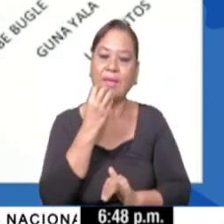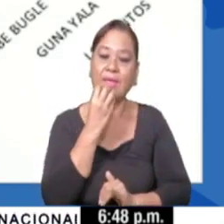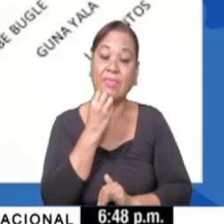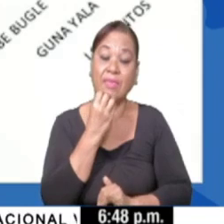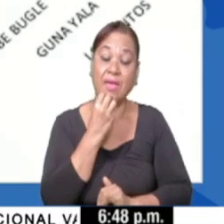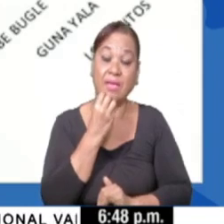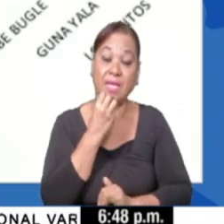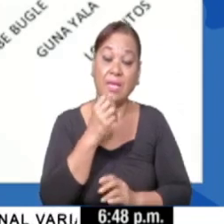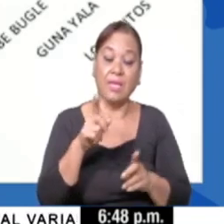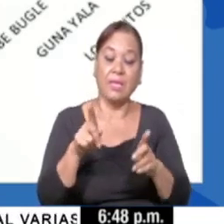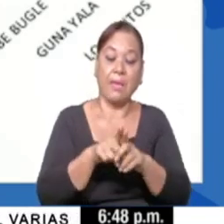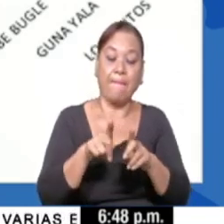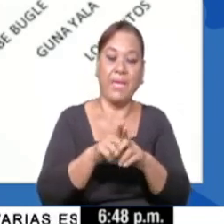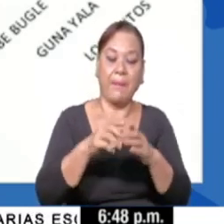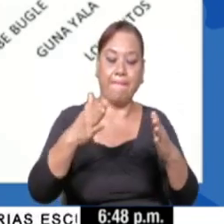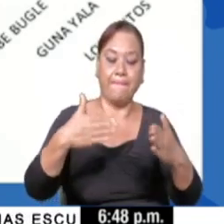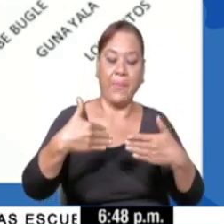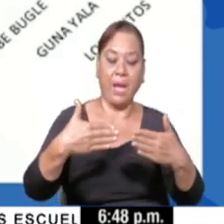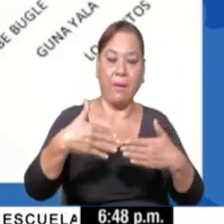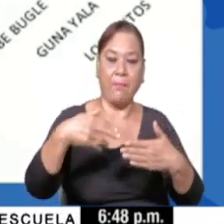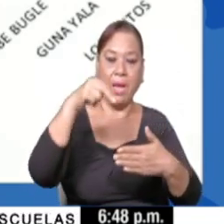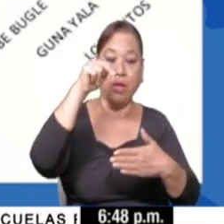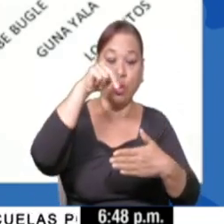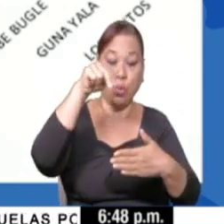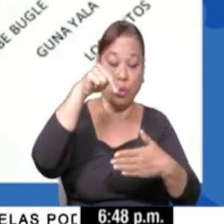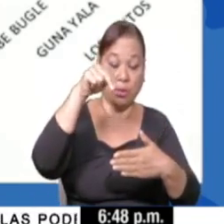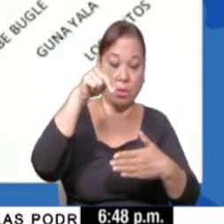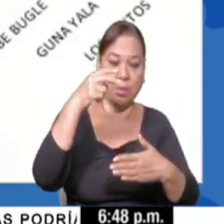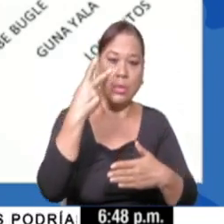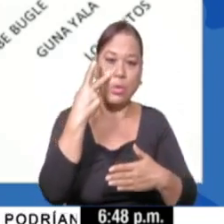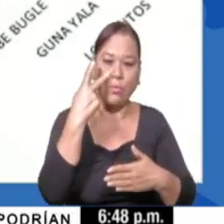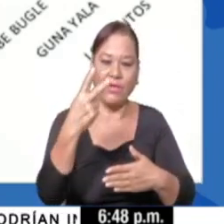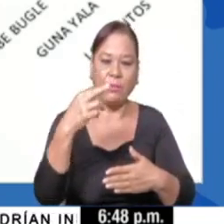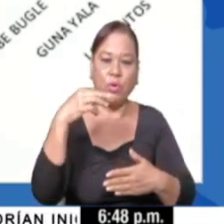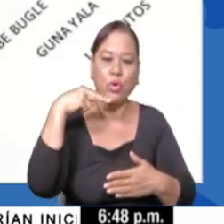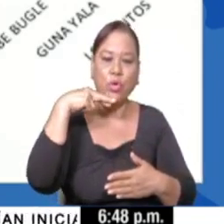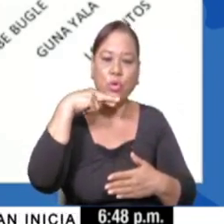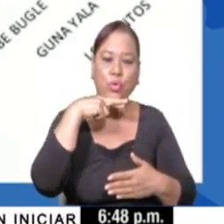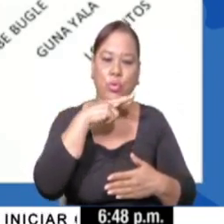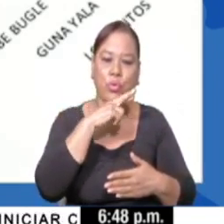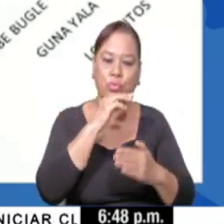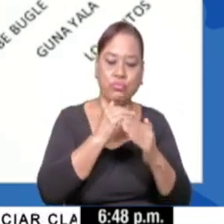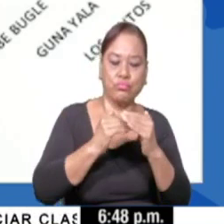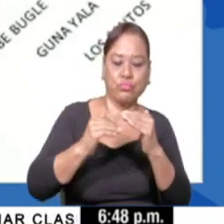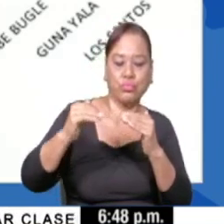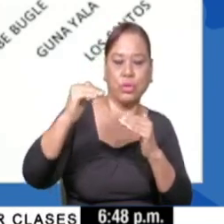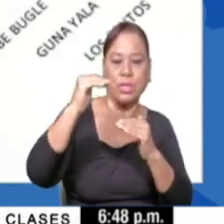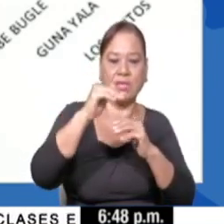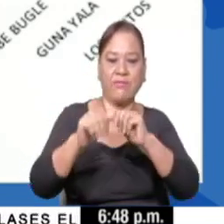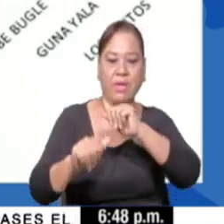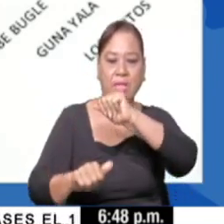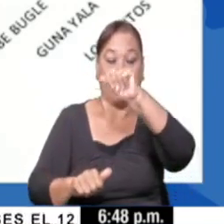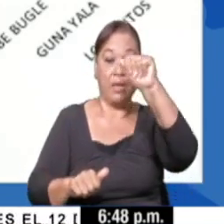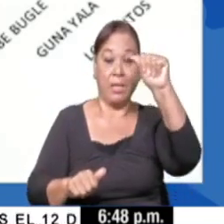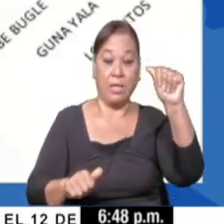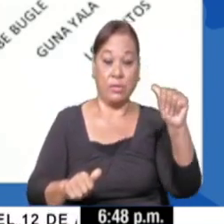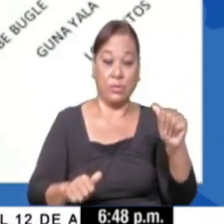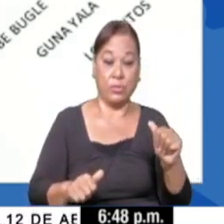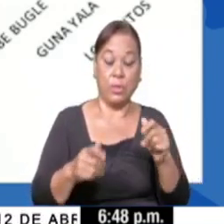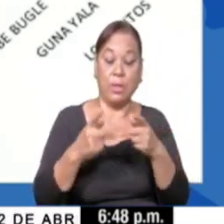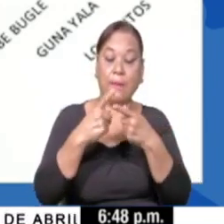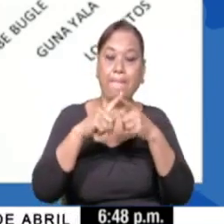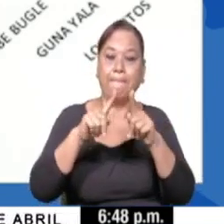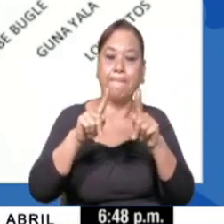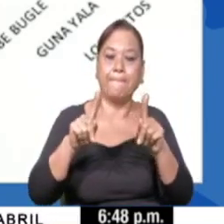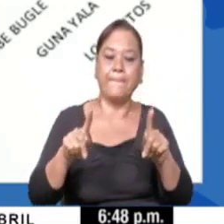y la región de Panamá Norte, como lo podemos apreciar, en la barra roja por encima de la barra azul. Sin embargo, hasta el